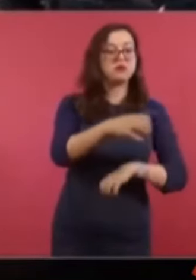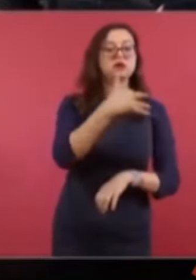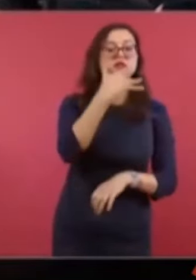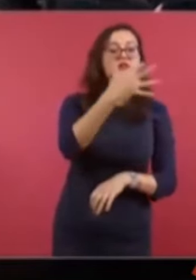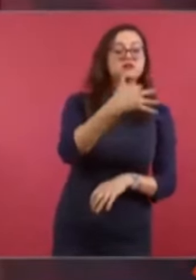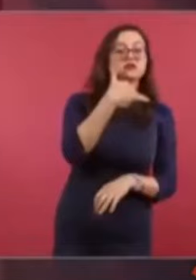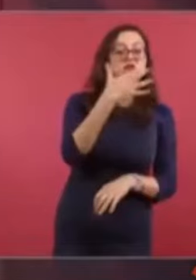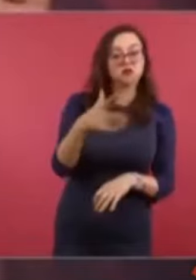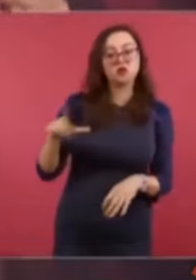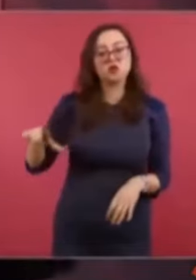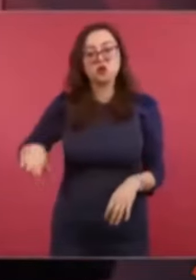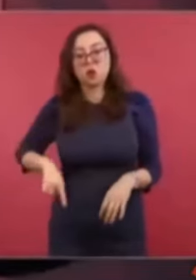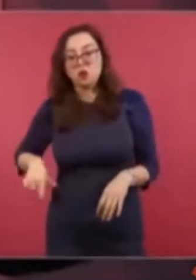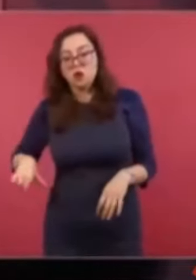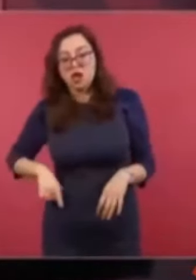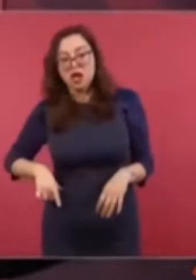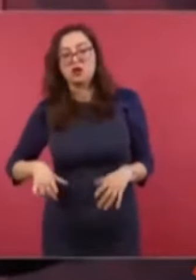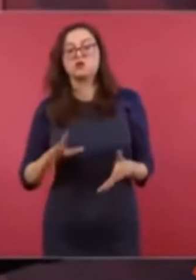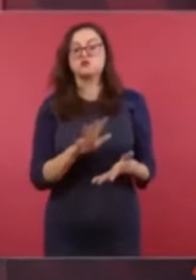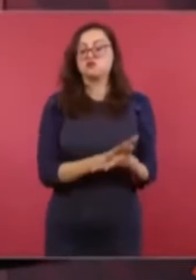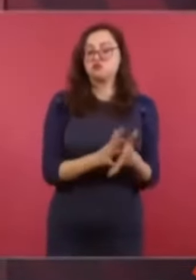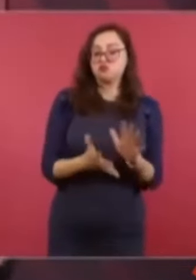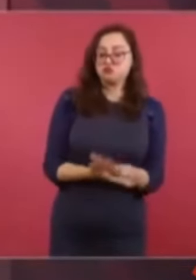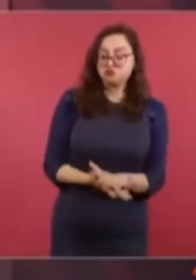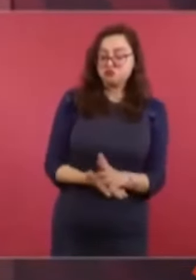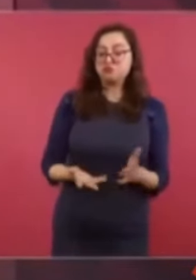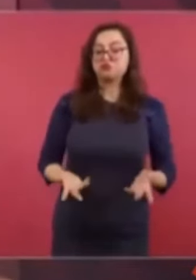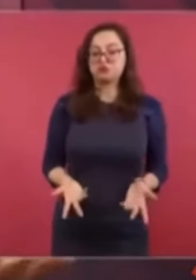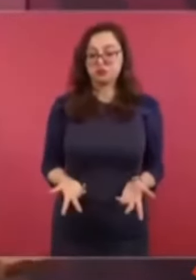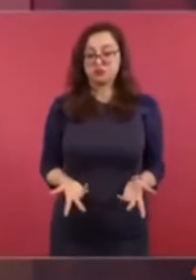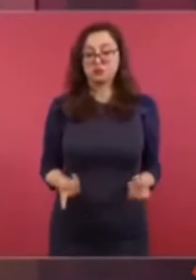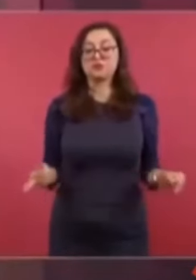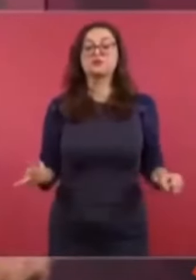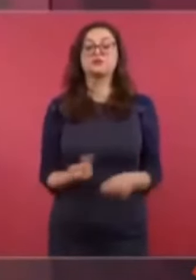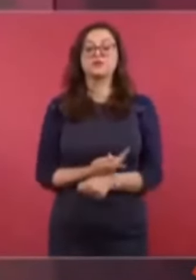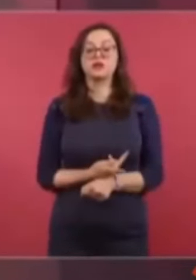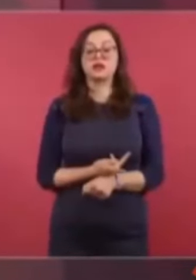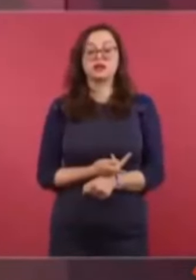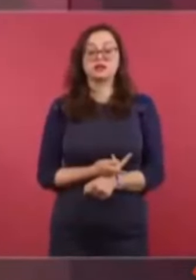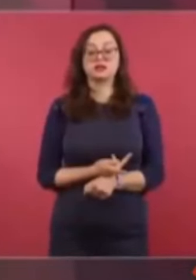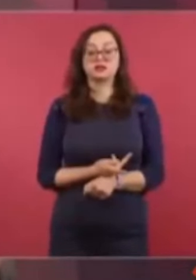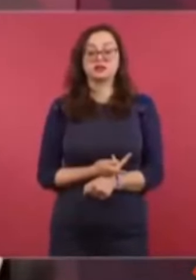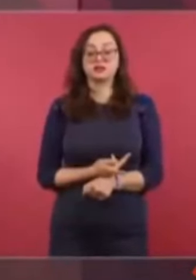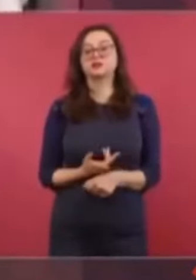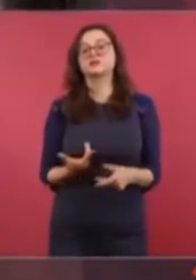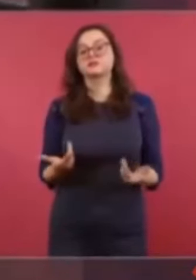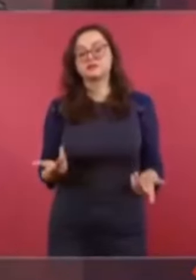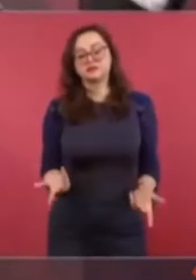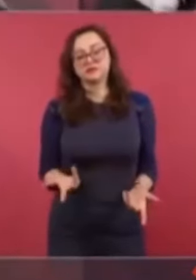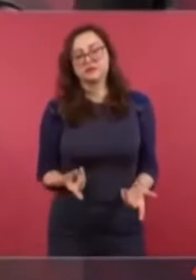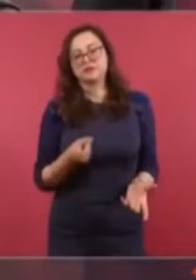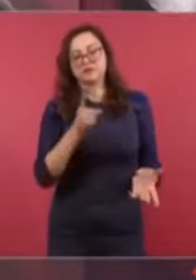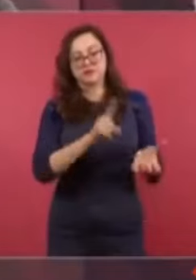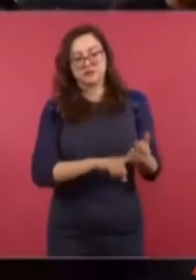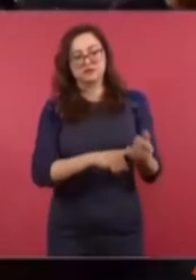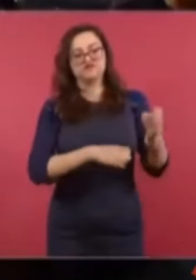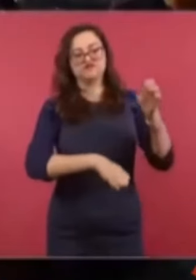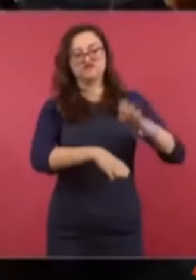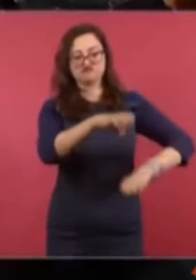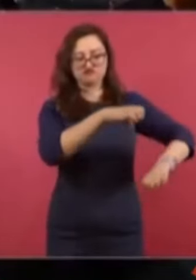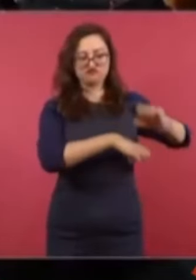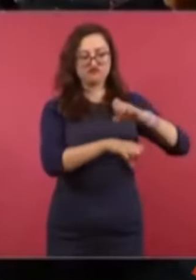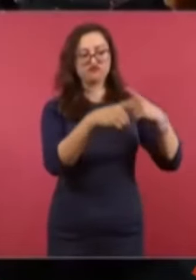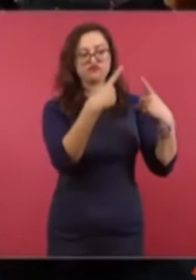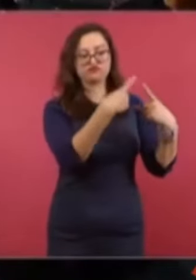Entonces, los dueños o empleados superiores